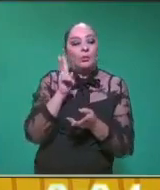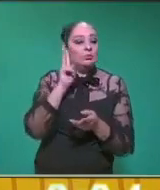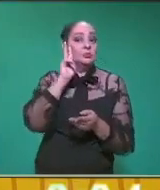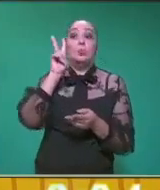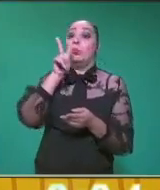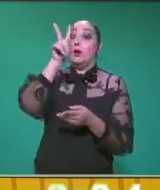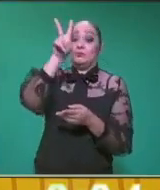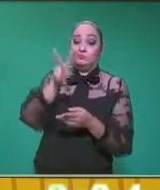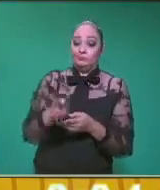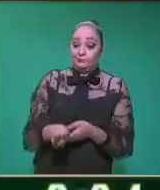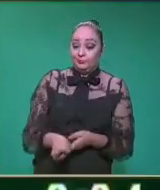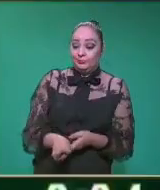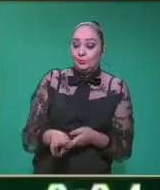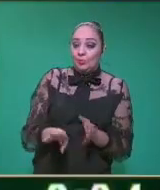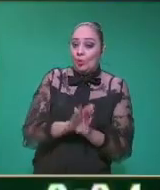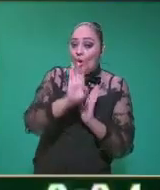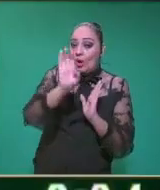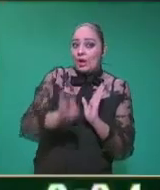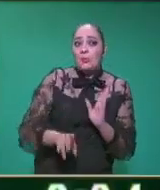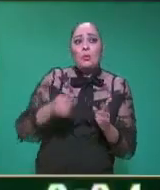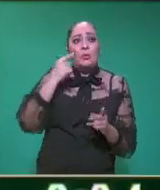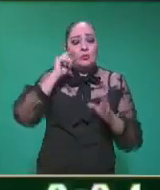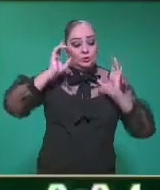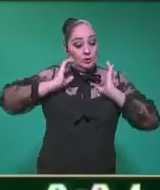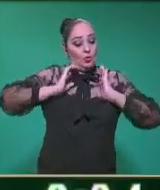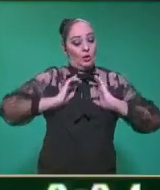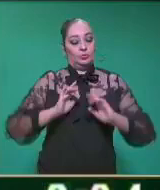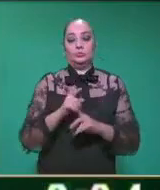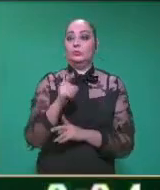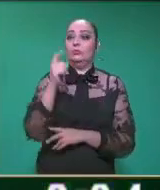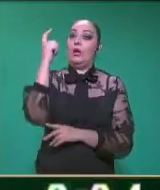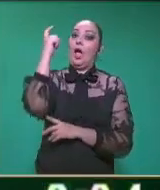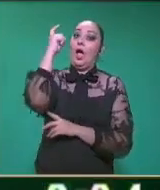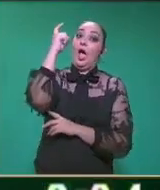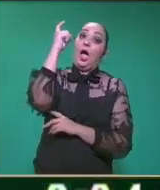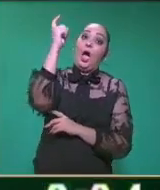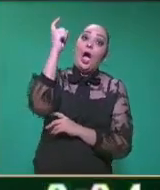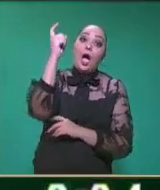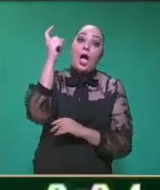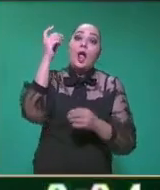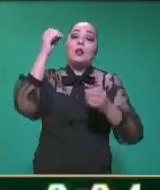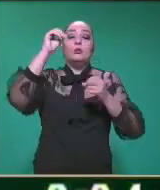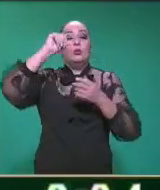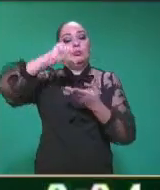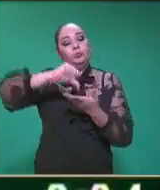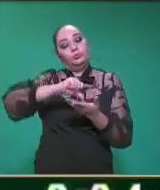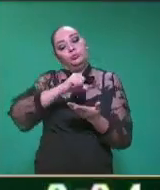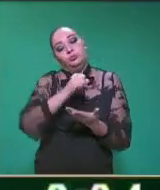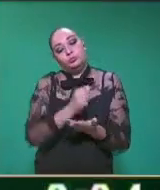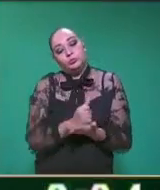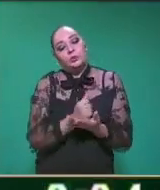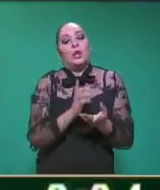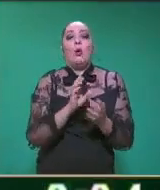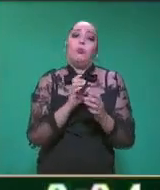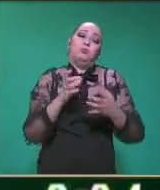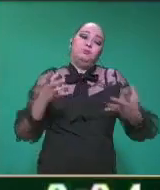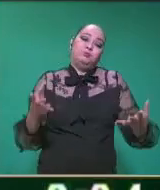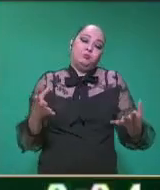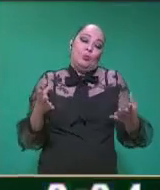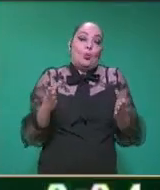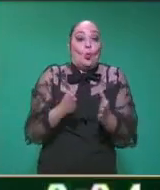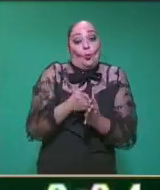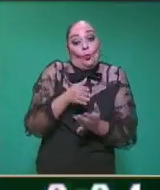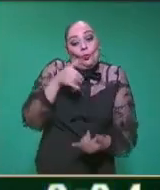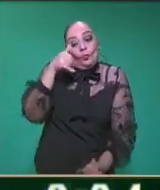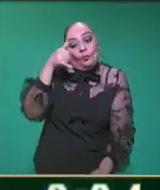simple vista. Por ejemplo, en el cuerpo, si es de estatura. Bueno, en cuanto a lo que es estatura, la complexión, color de